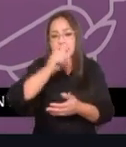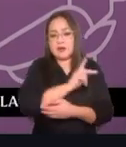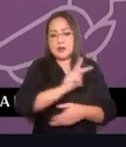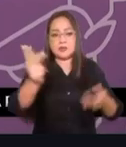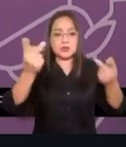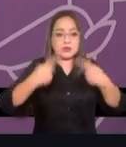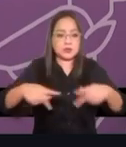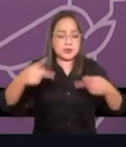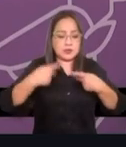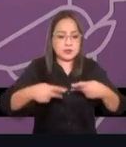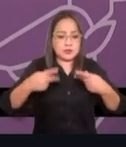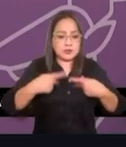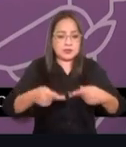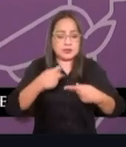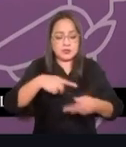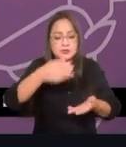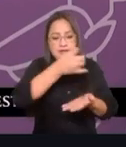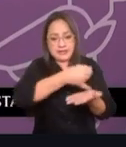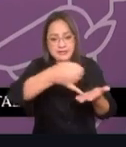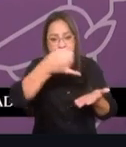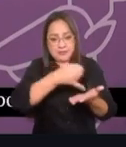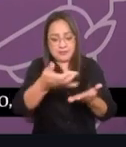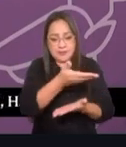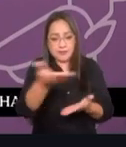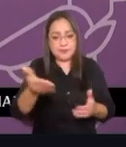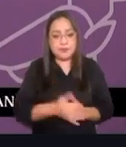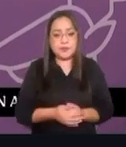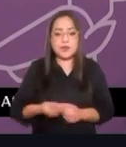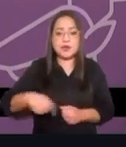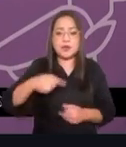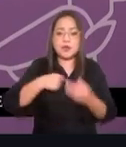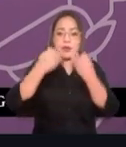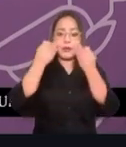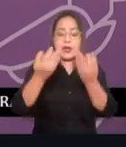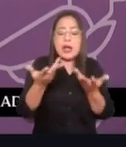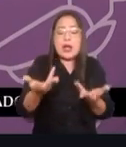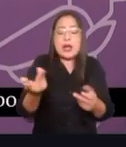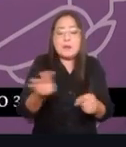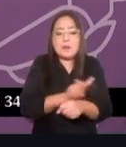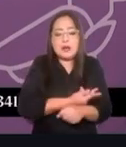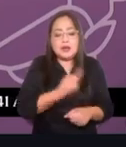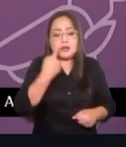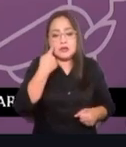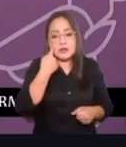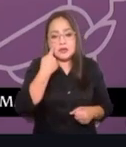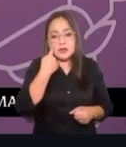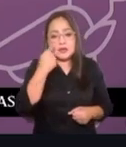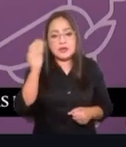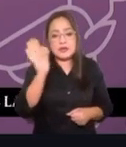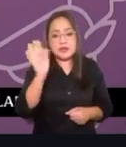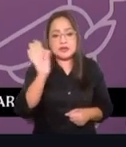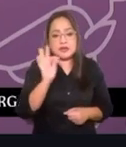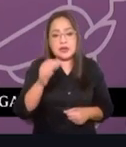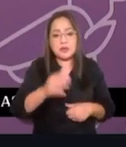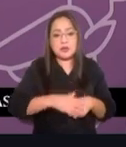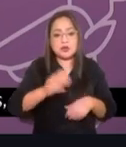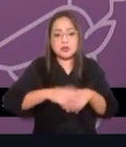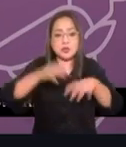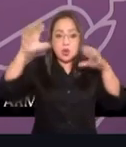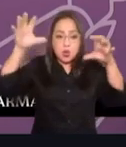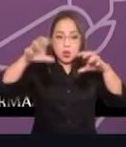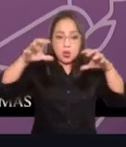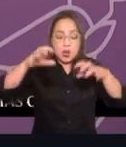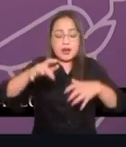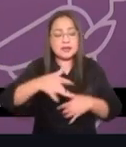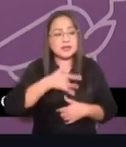Por otro lado, pues seguimos viendo las posibilidades de que haya alguna precipitación, gobernador. Hay mucha inquietud